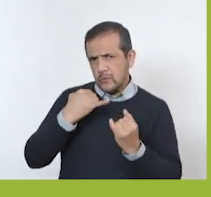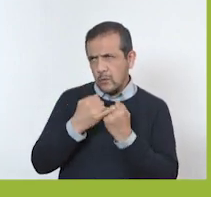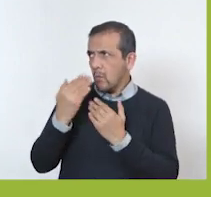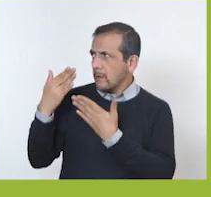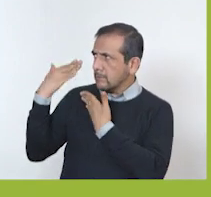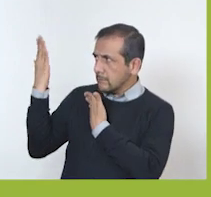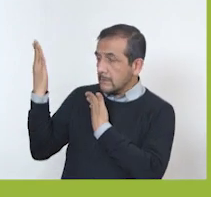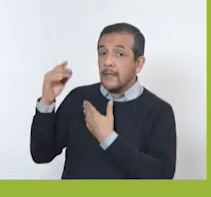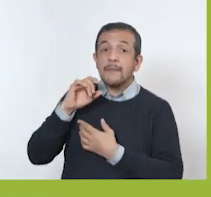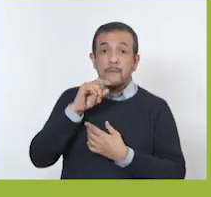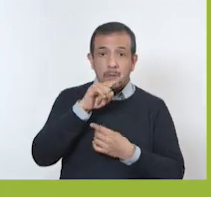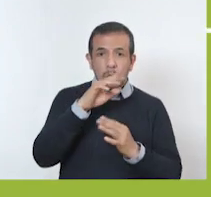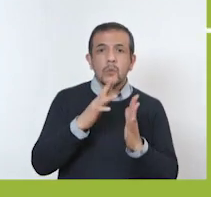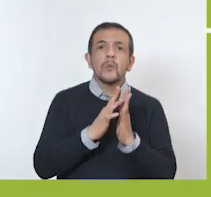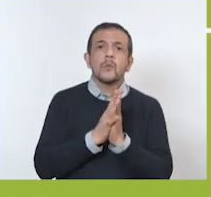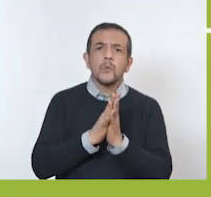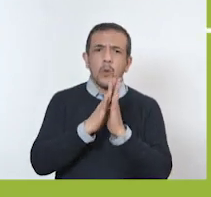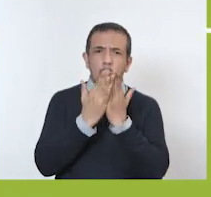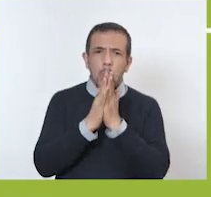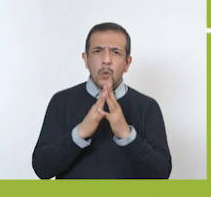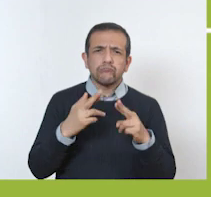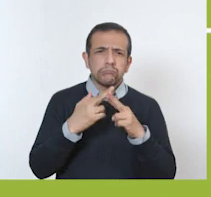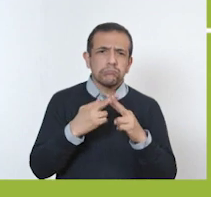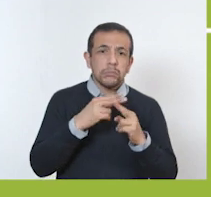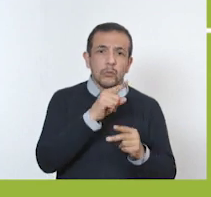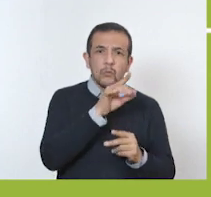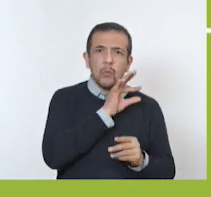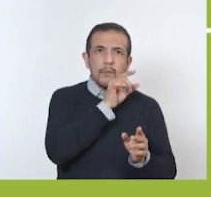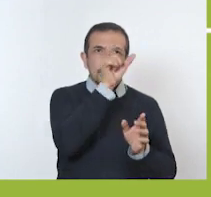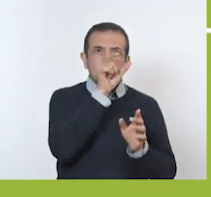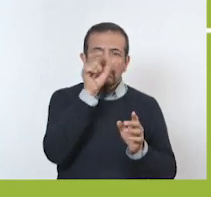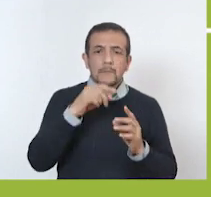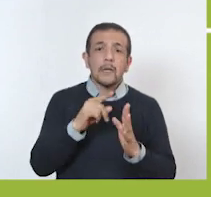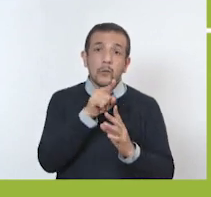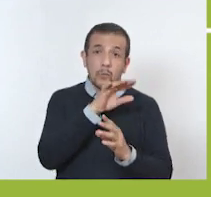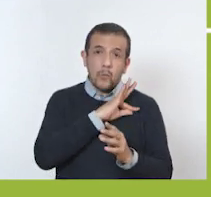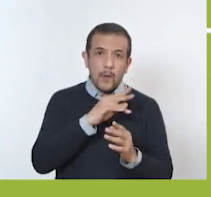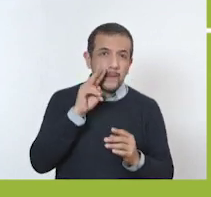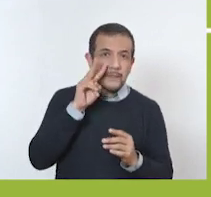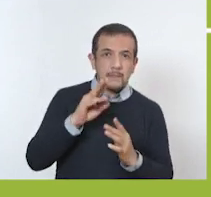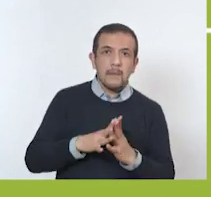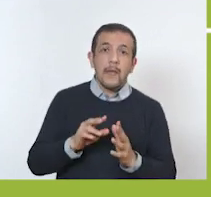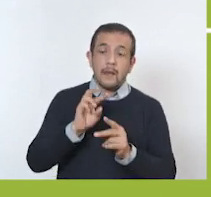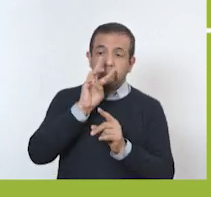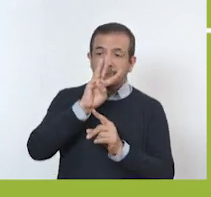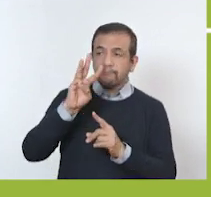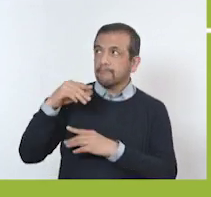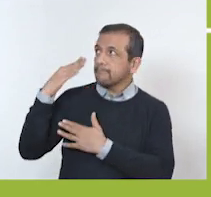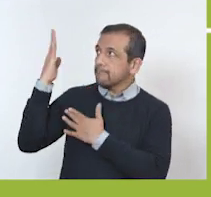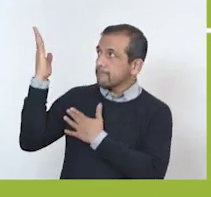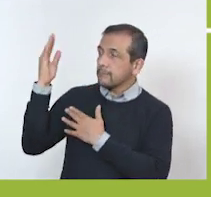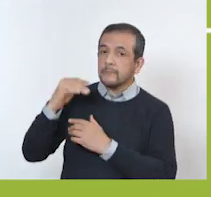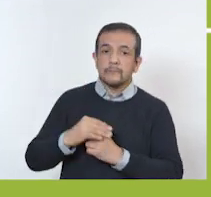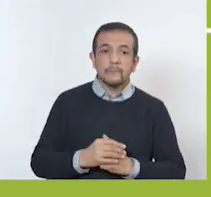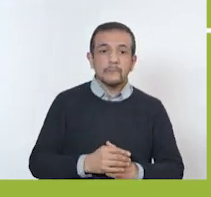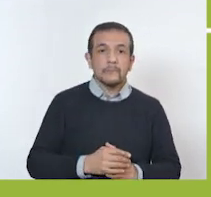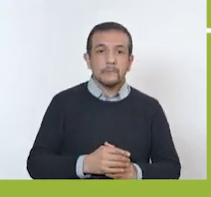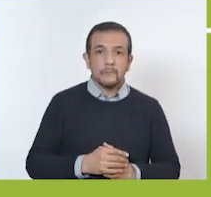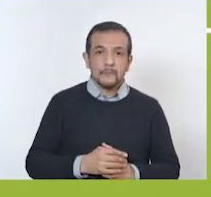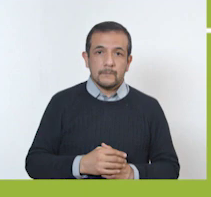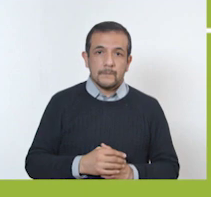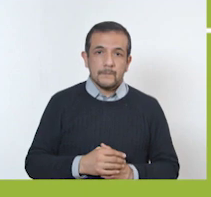También puedes encontrar los libros de texto en la página conalitej.cep.gov